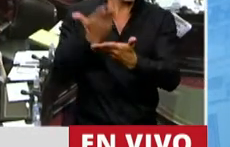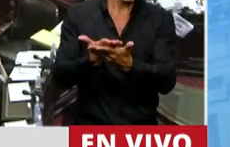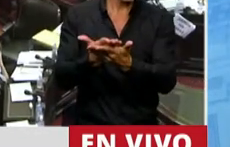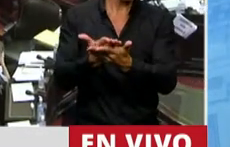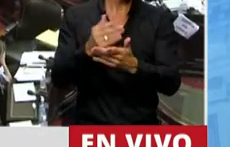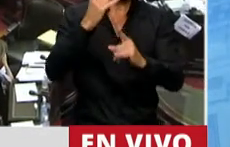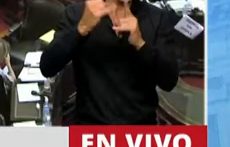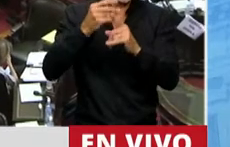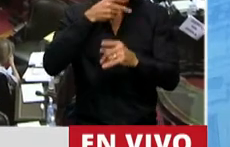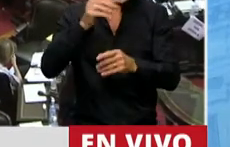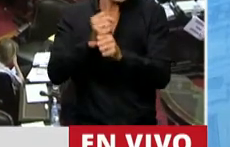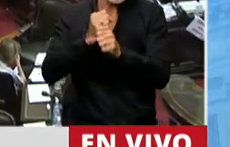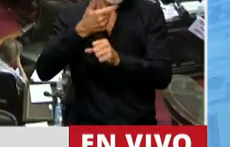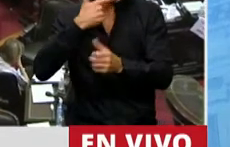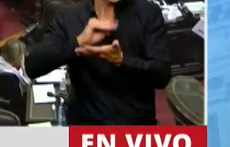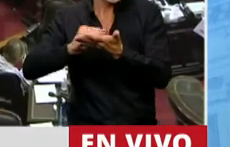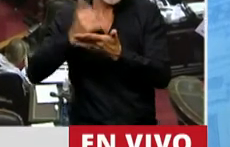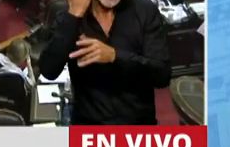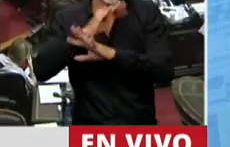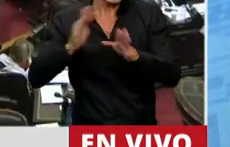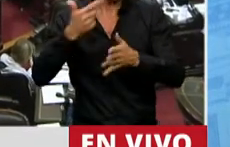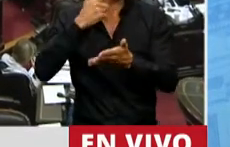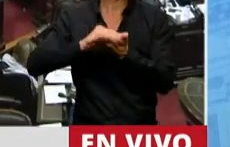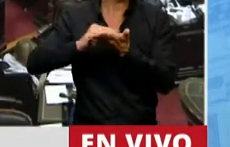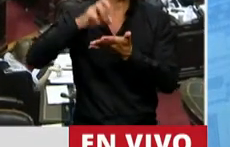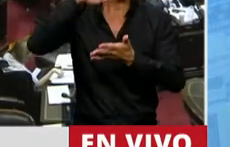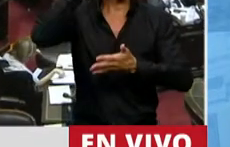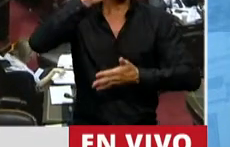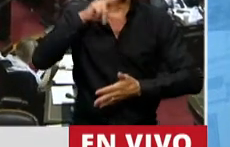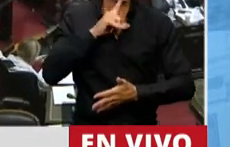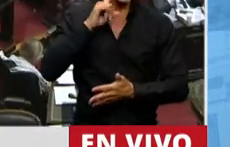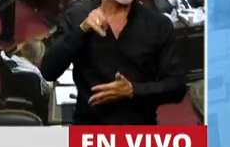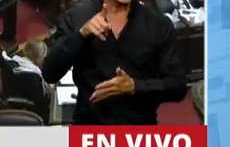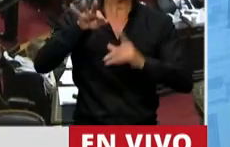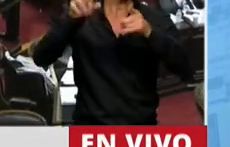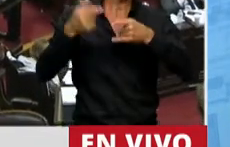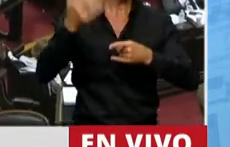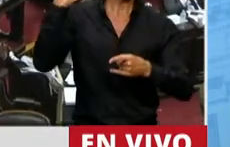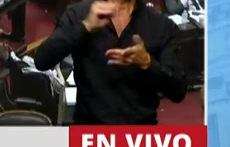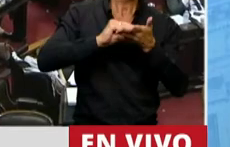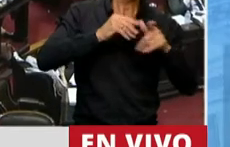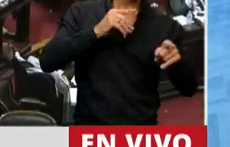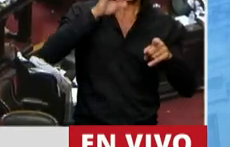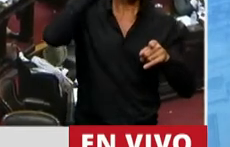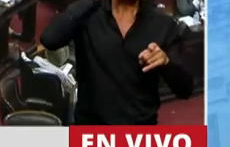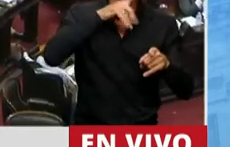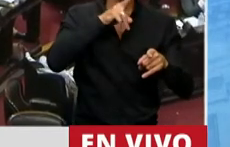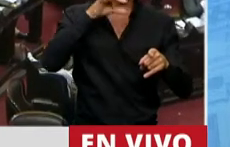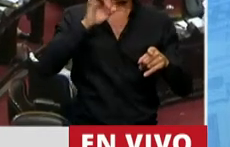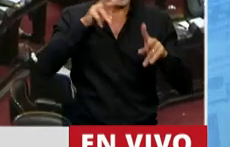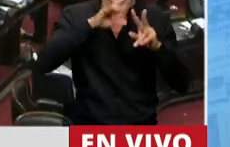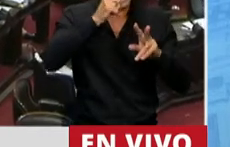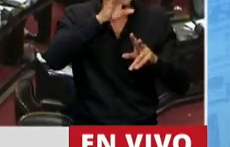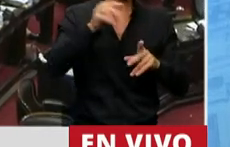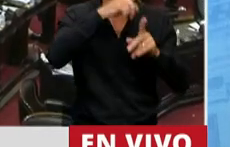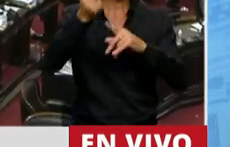obtuvo media sanción del Senado del entonces senador Omar Perotti, el proyecto del entonces diputado Guado de Pedro, los proyectos de